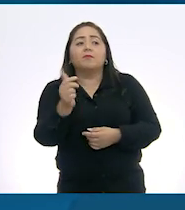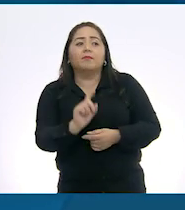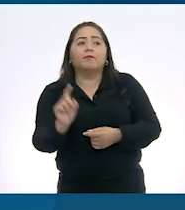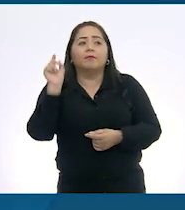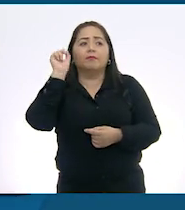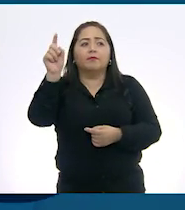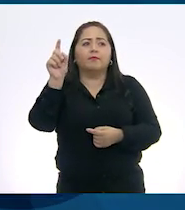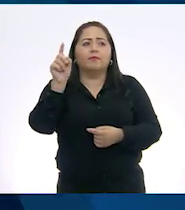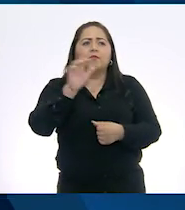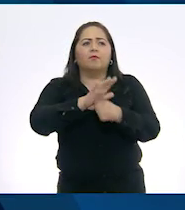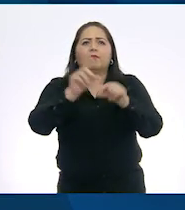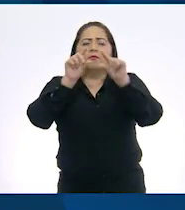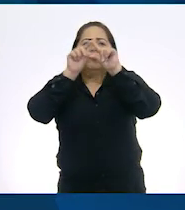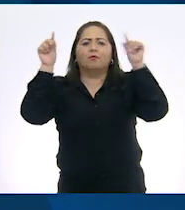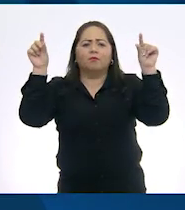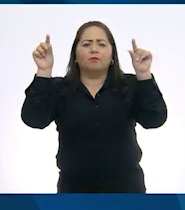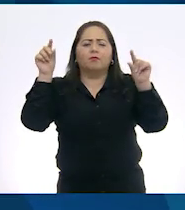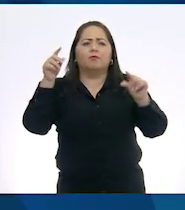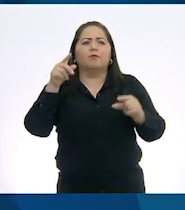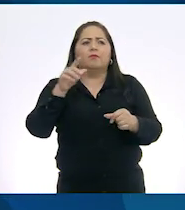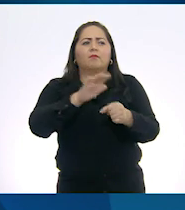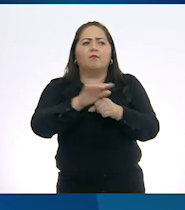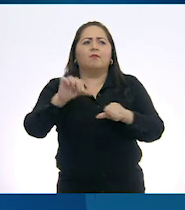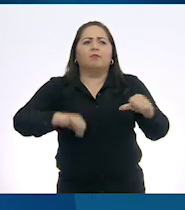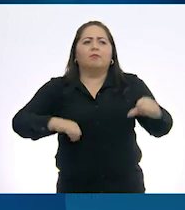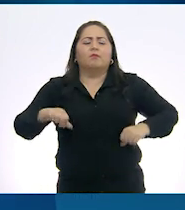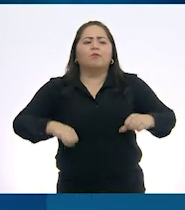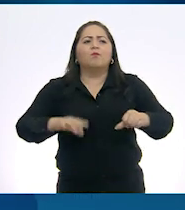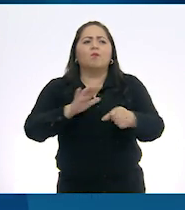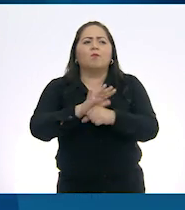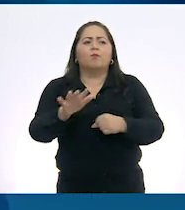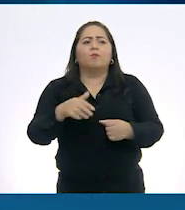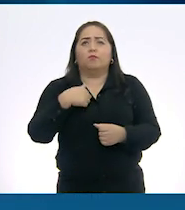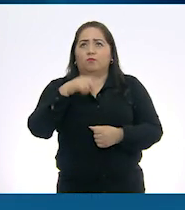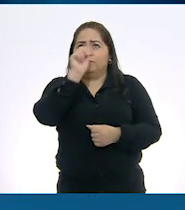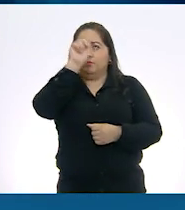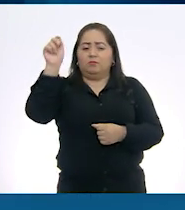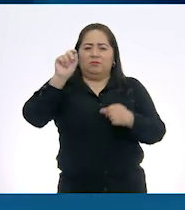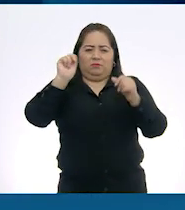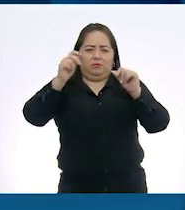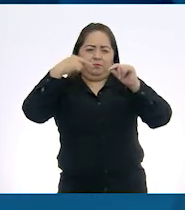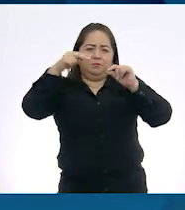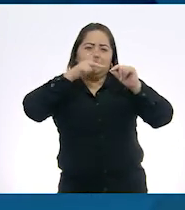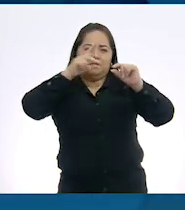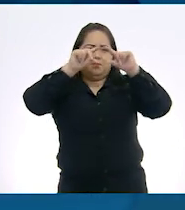configurar la actividad. Escribo un título.